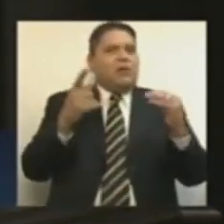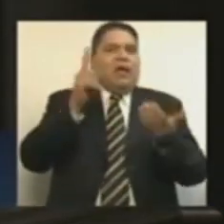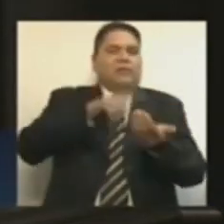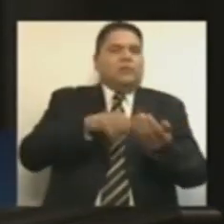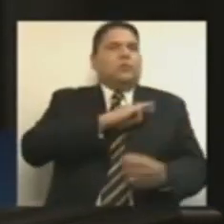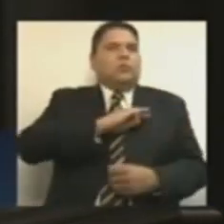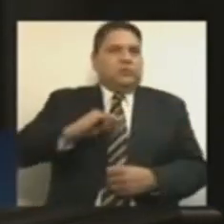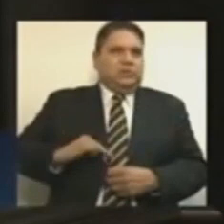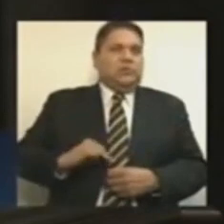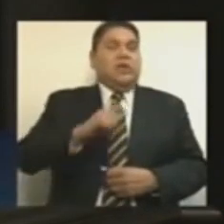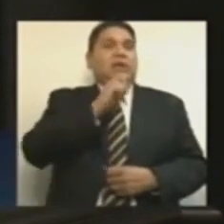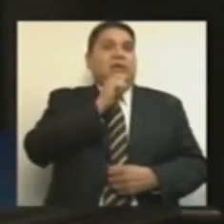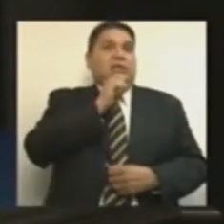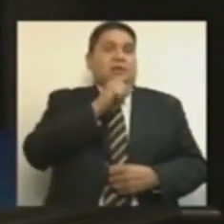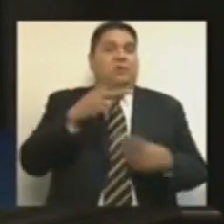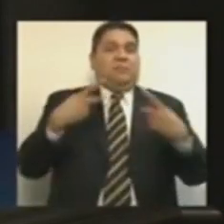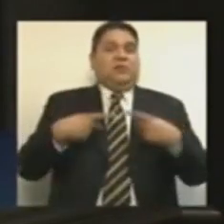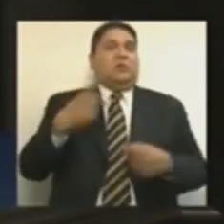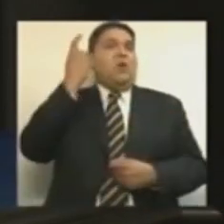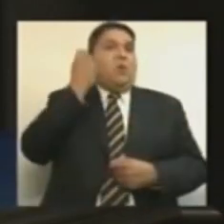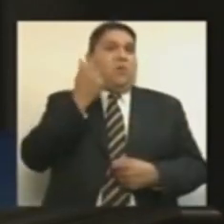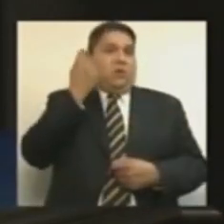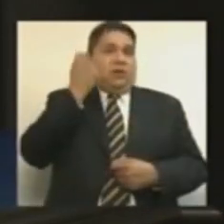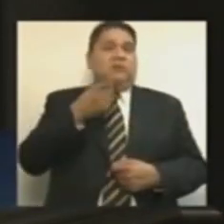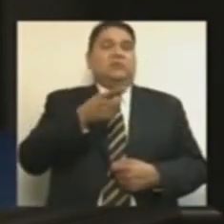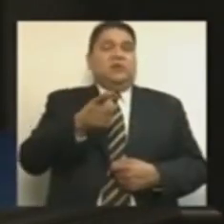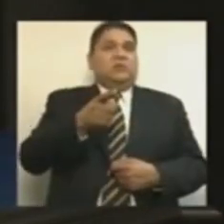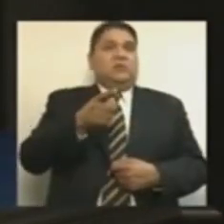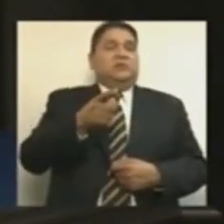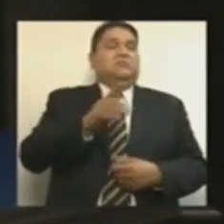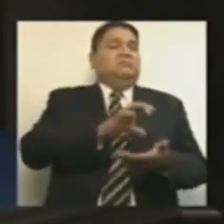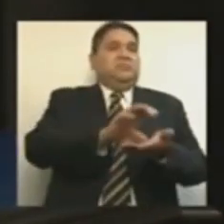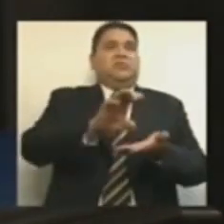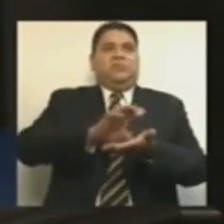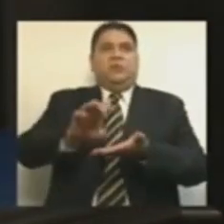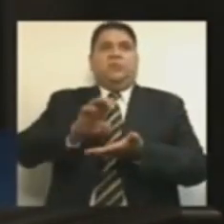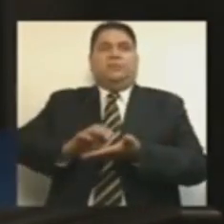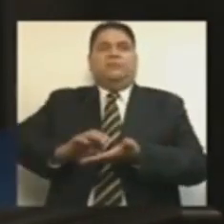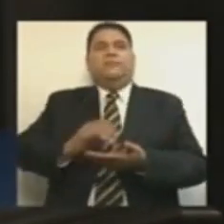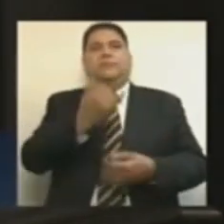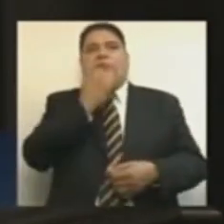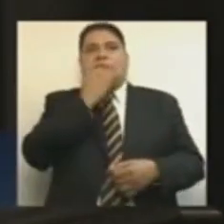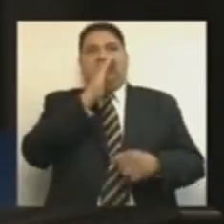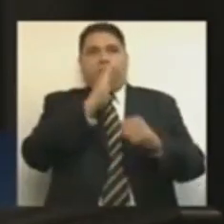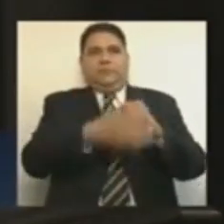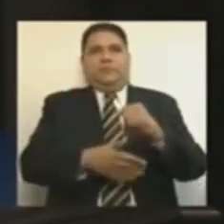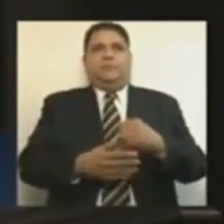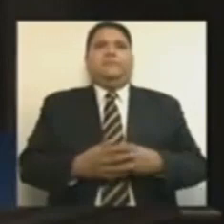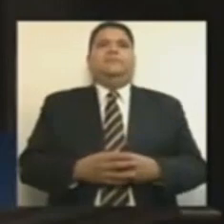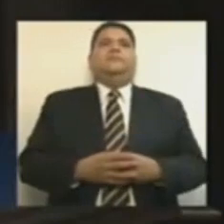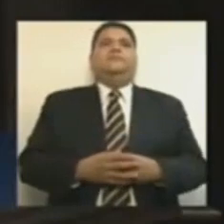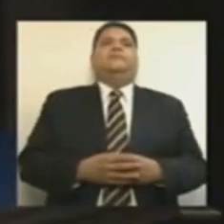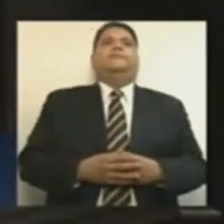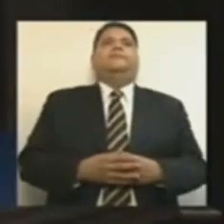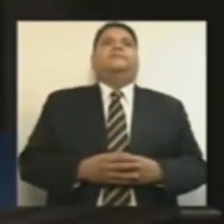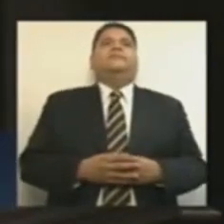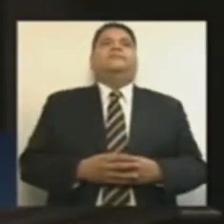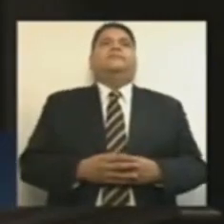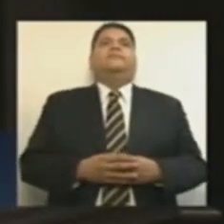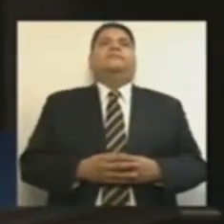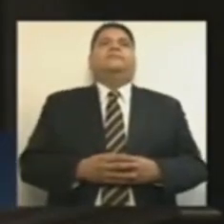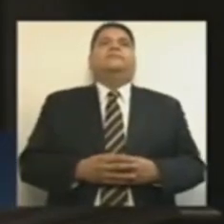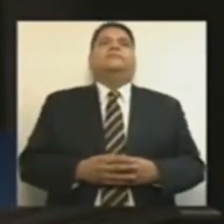sin olvidar el pago a pensionados y jubilados federales que se tiene que hacer con base en salarios mínimos y no con UMAS. Termino, Presidenta.